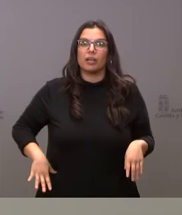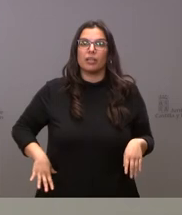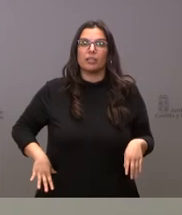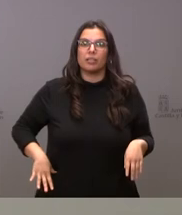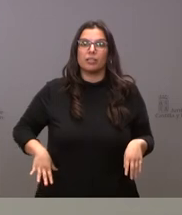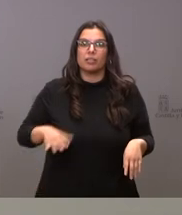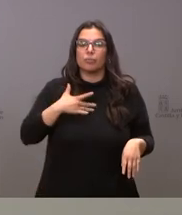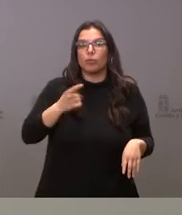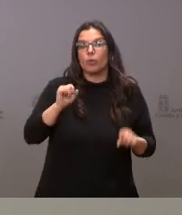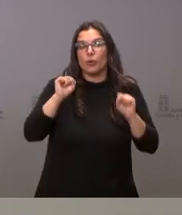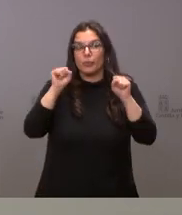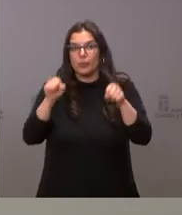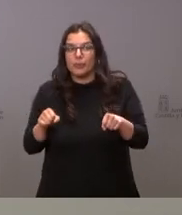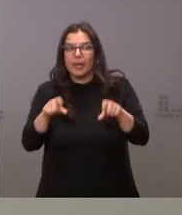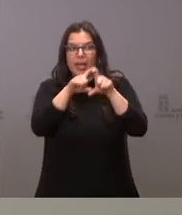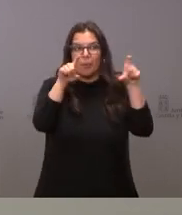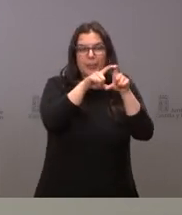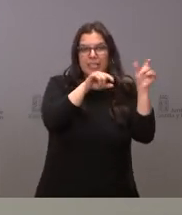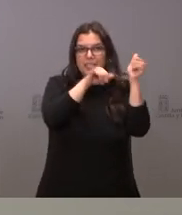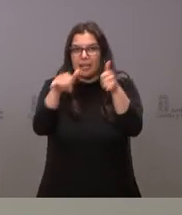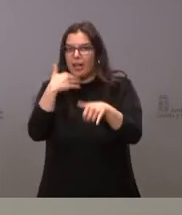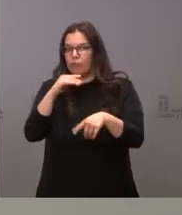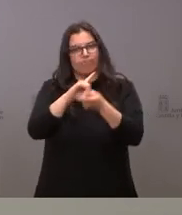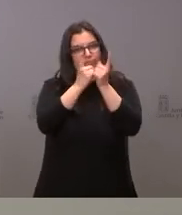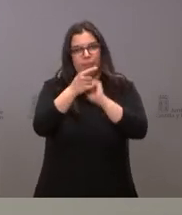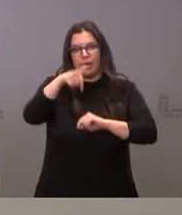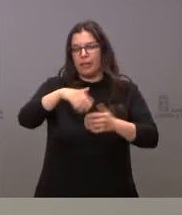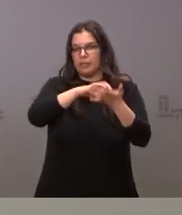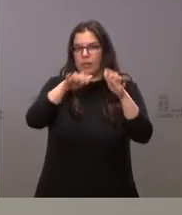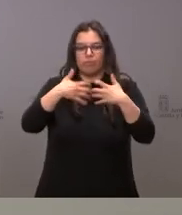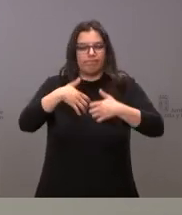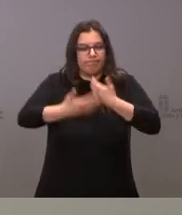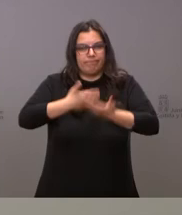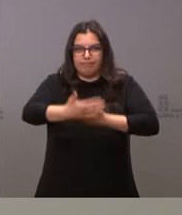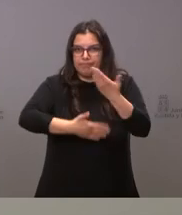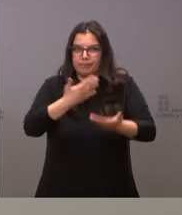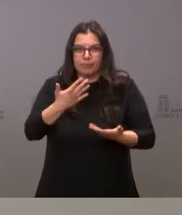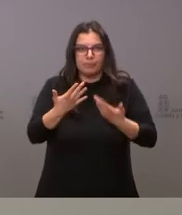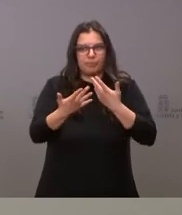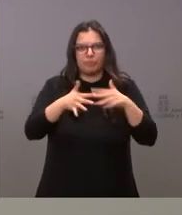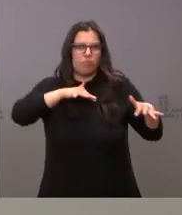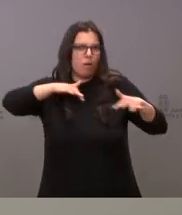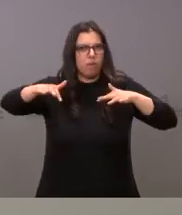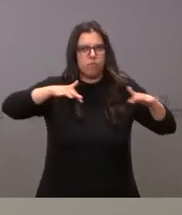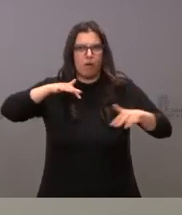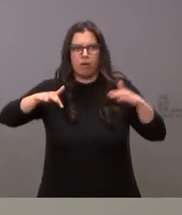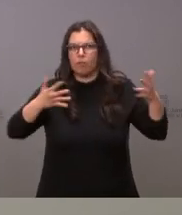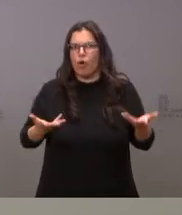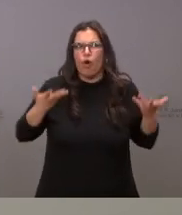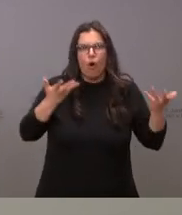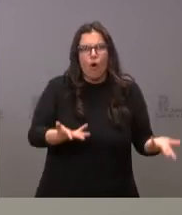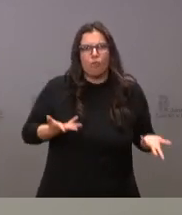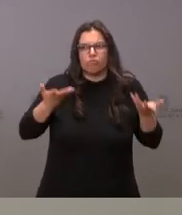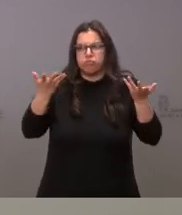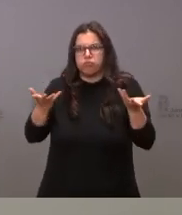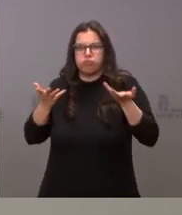algún tipo de retraso la atracción de esas empresas todo lo contrario en Castilla y León estamos actuando de una forma muy proactiva en ofrecer Castilla y León desde el punto